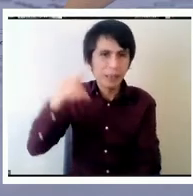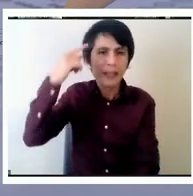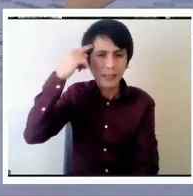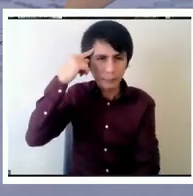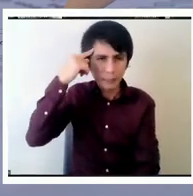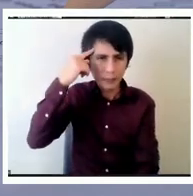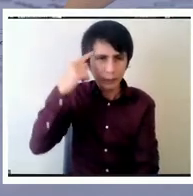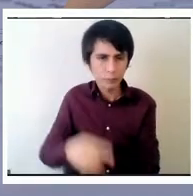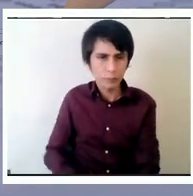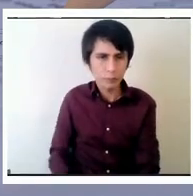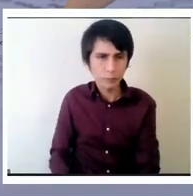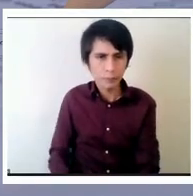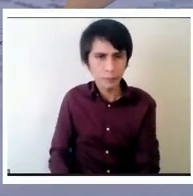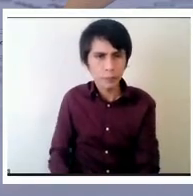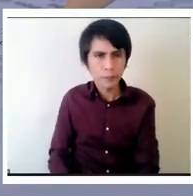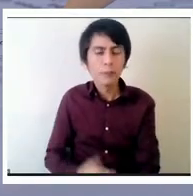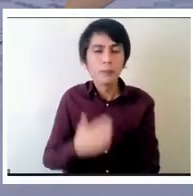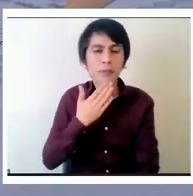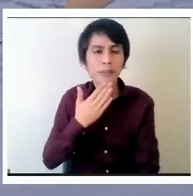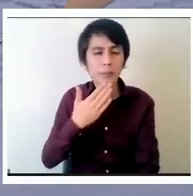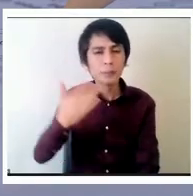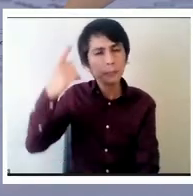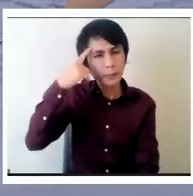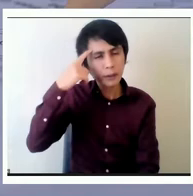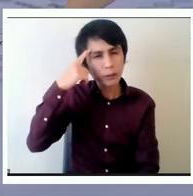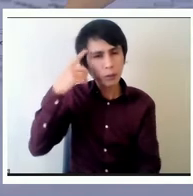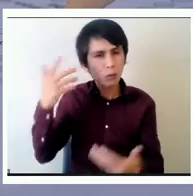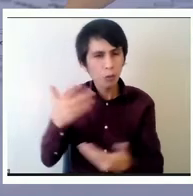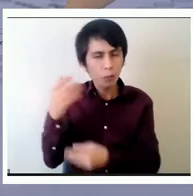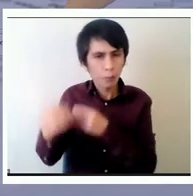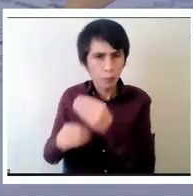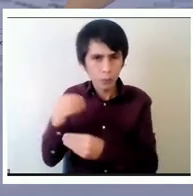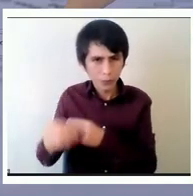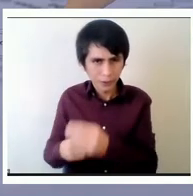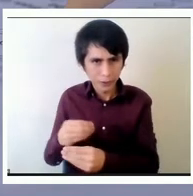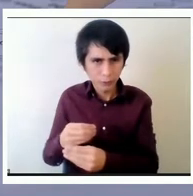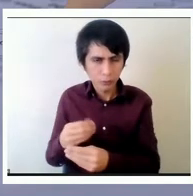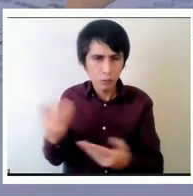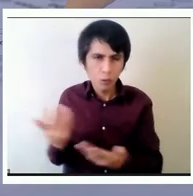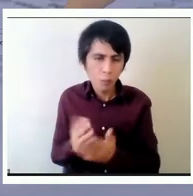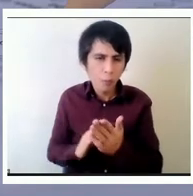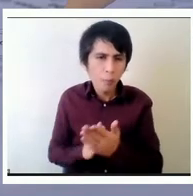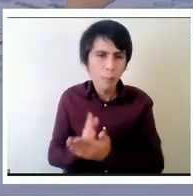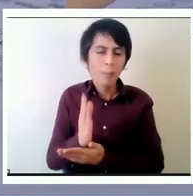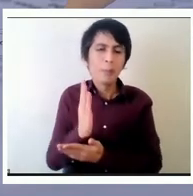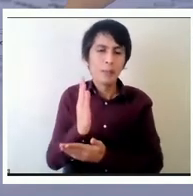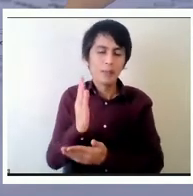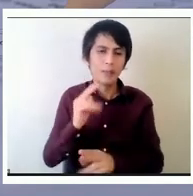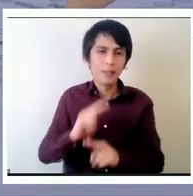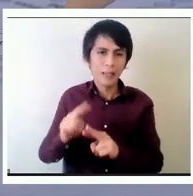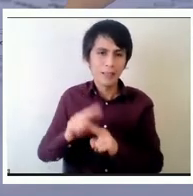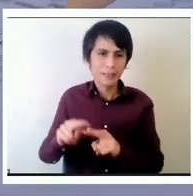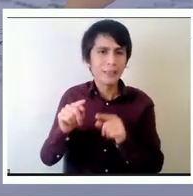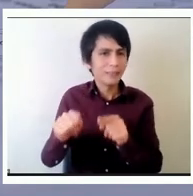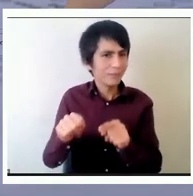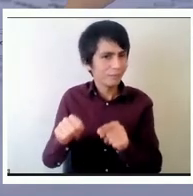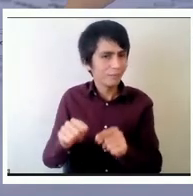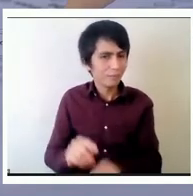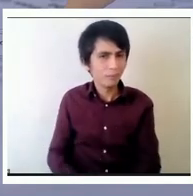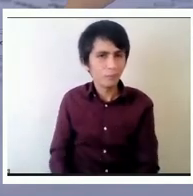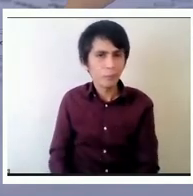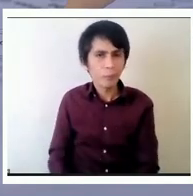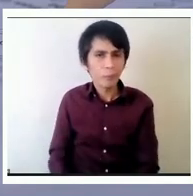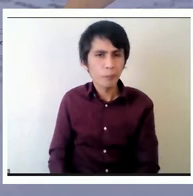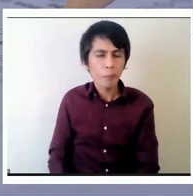y también pienso acerca del proceso de comenzar con ese tipo de viaje si